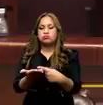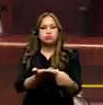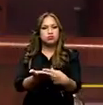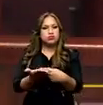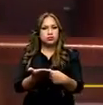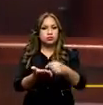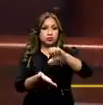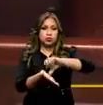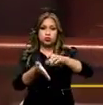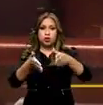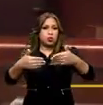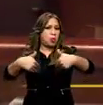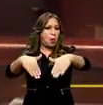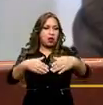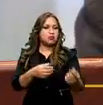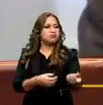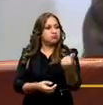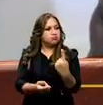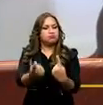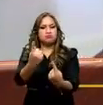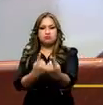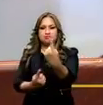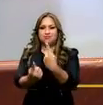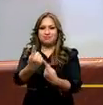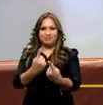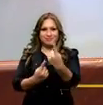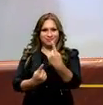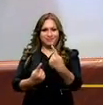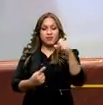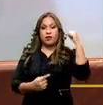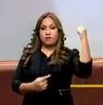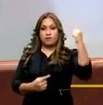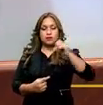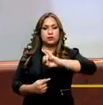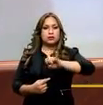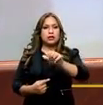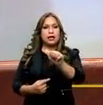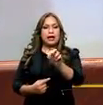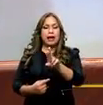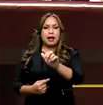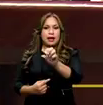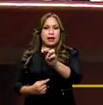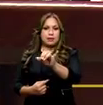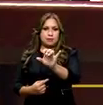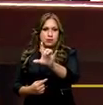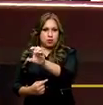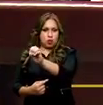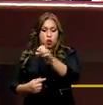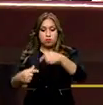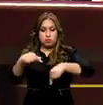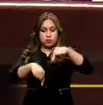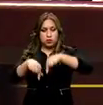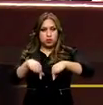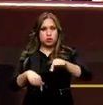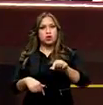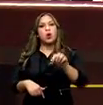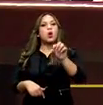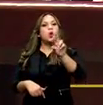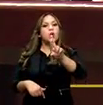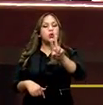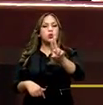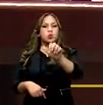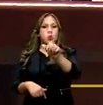varios ciudadanos en Comisión General. Así, cantautores como Héctor Jaramillo, investigadores como Ana